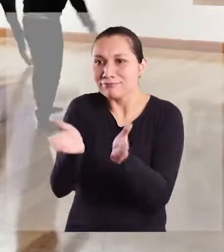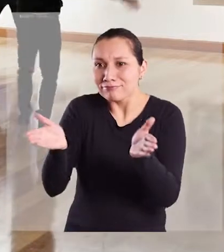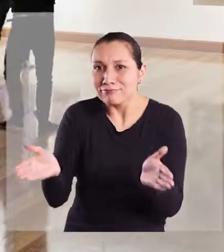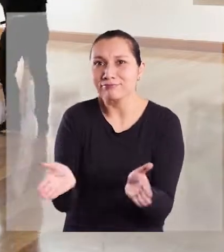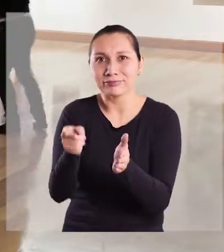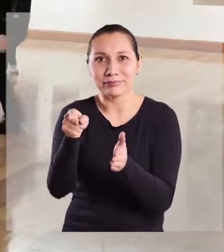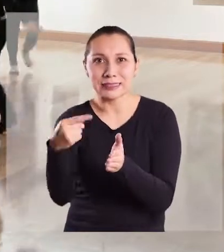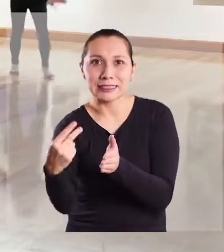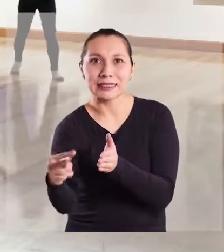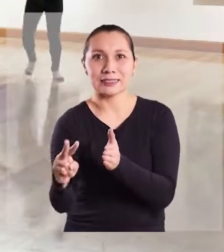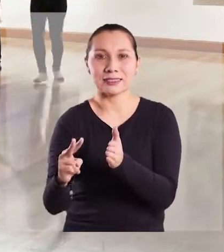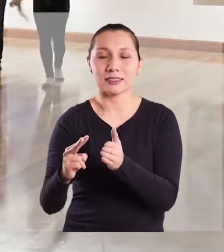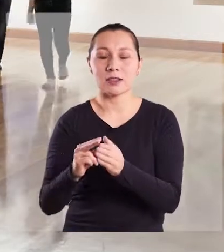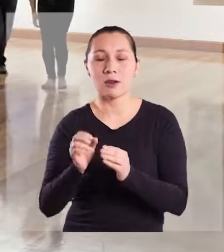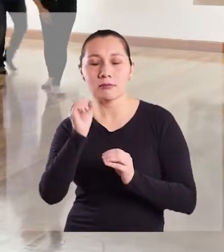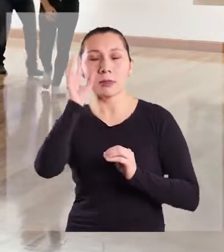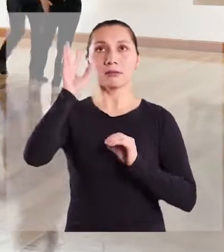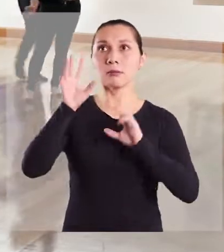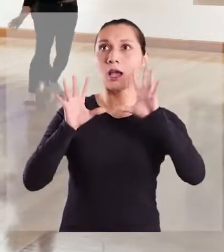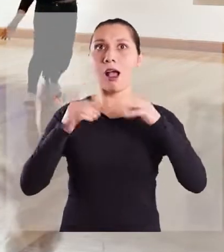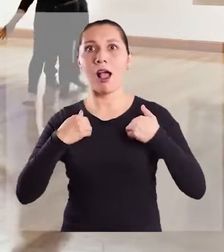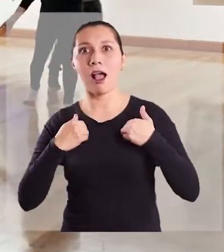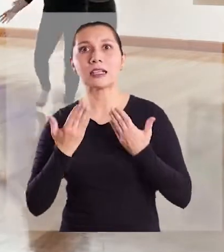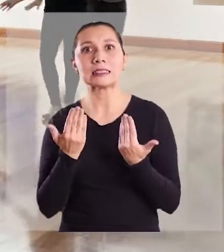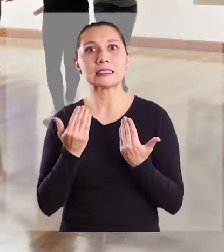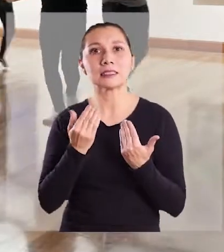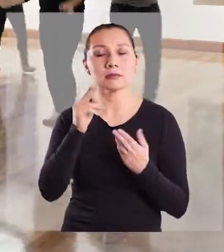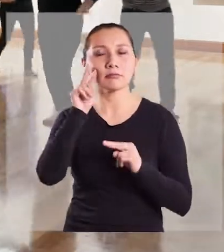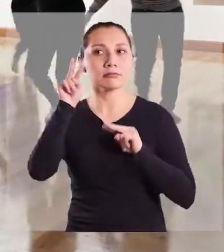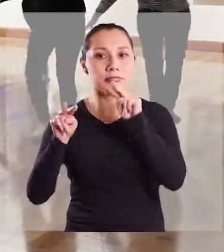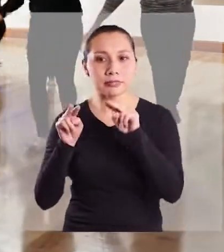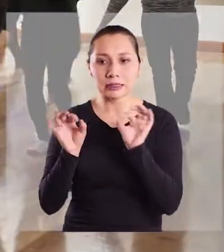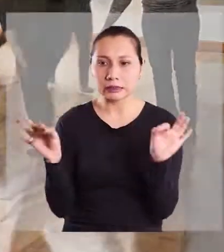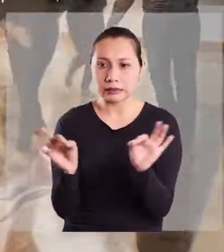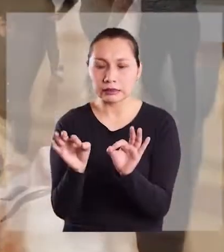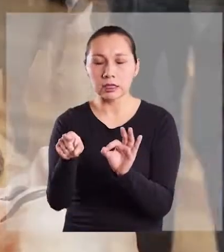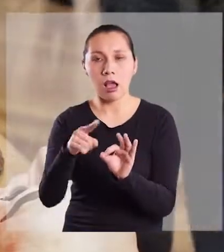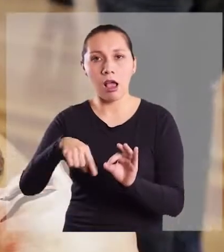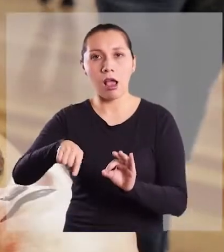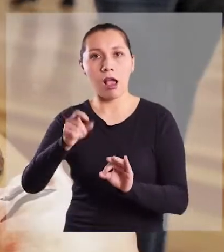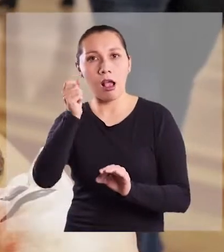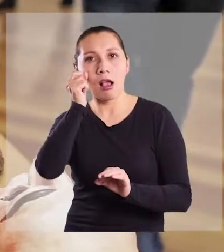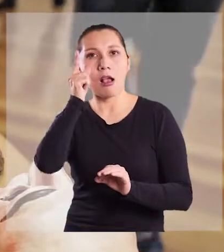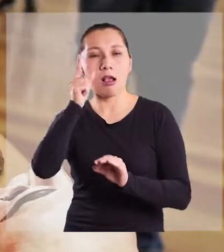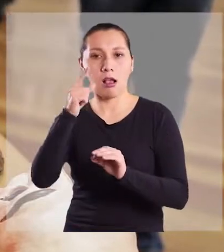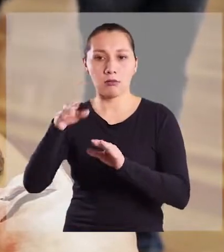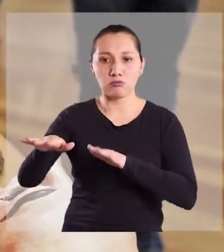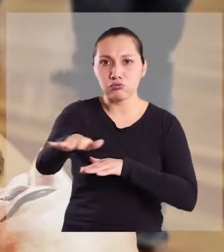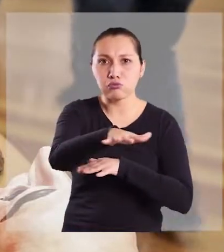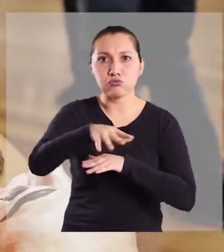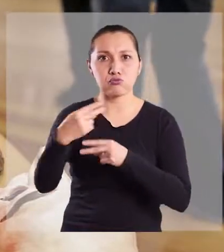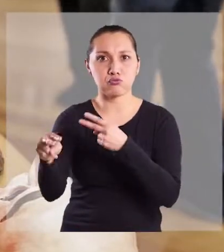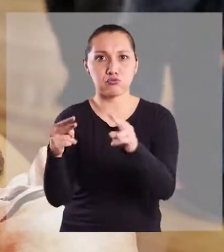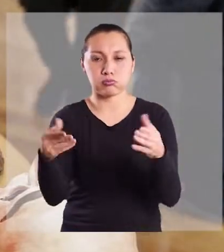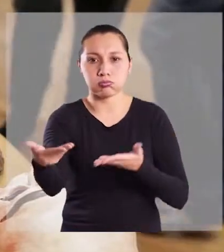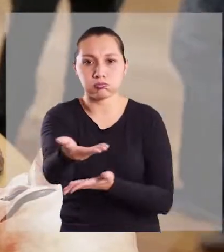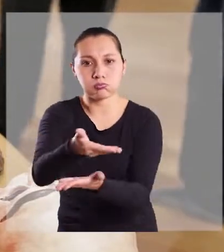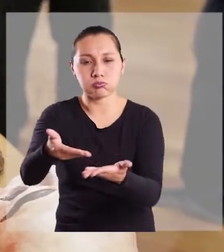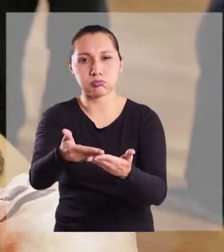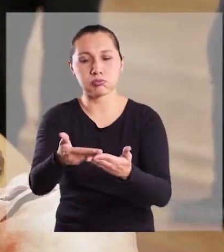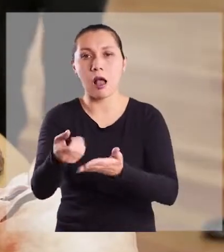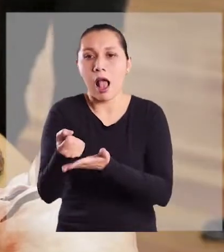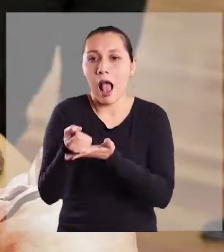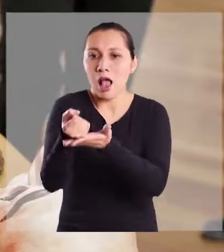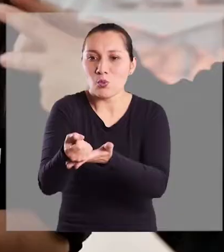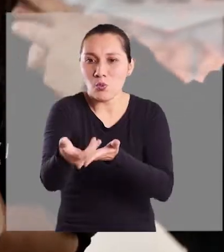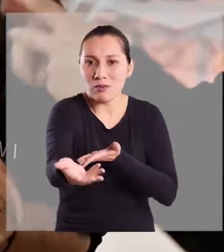proceso, despertar curiosidades, entregar miradas. Pero el principal aprendizaje se da entre ellos. Se